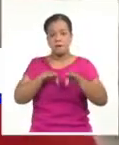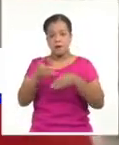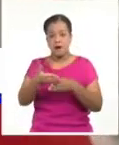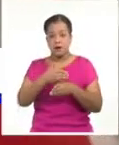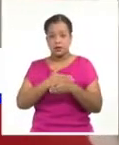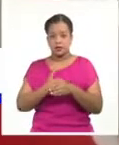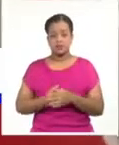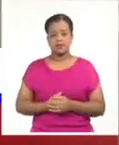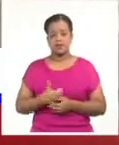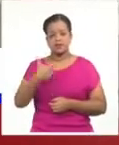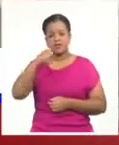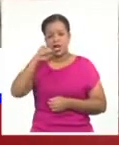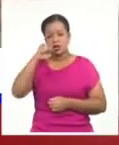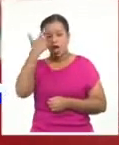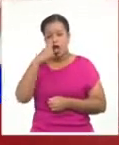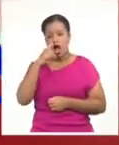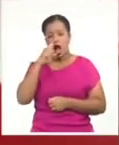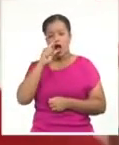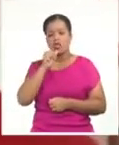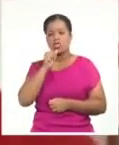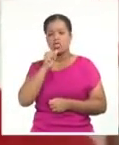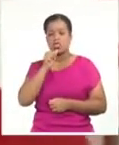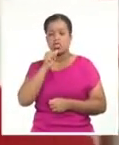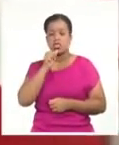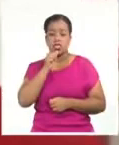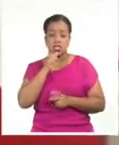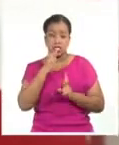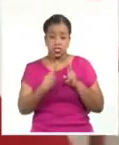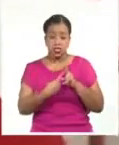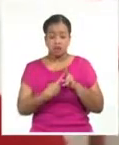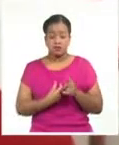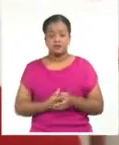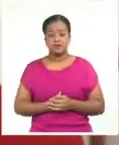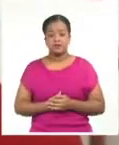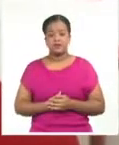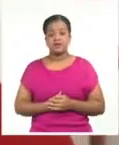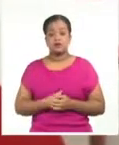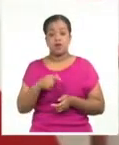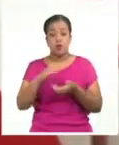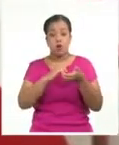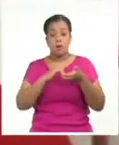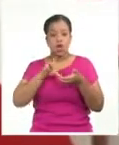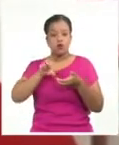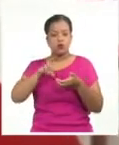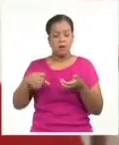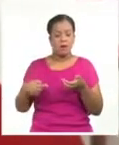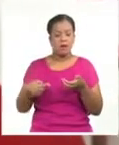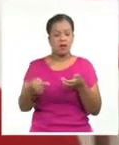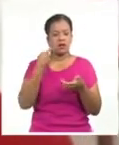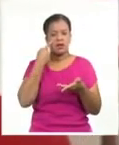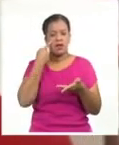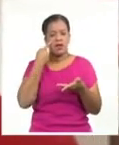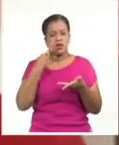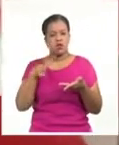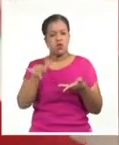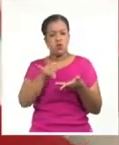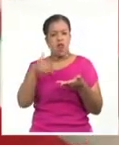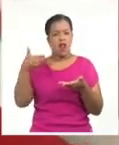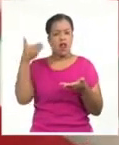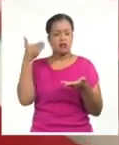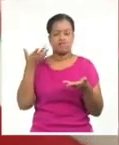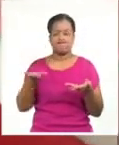¿La ausencia de Andy? Bueno, Andy en los últimos días ha tenido una actitud que no es la misma que lo ha